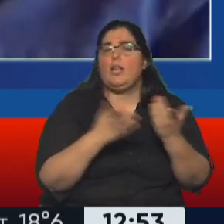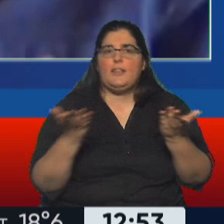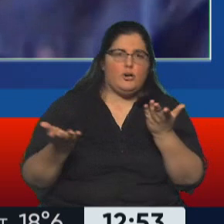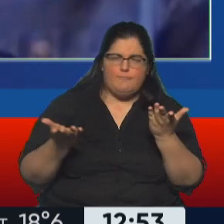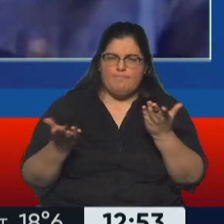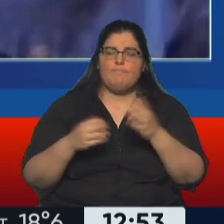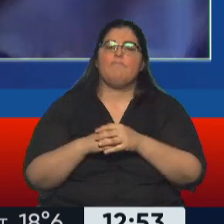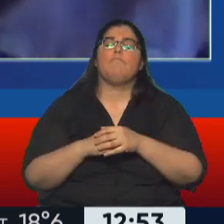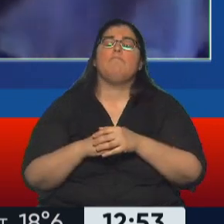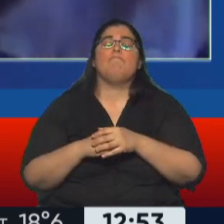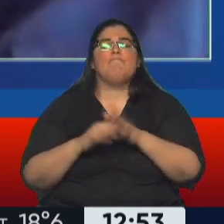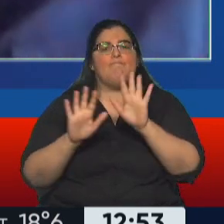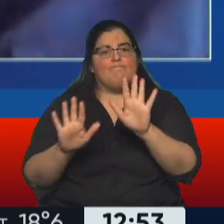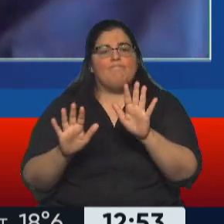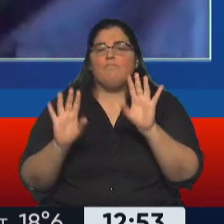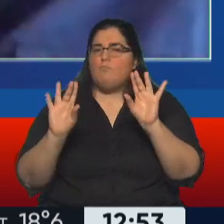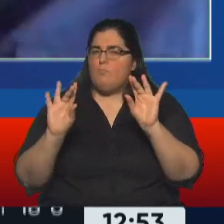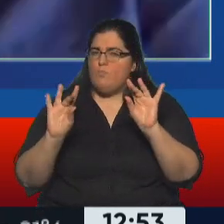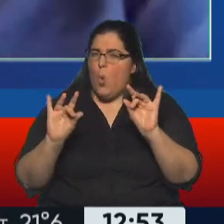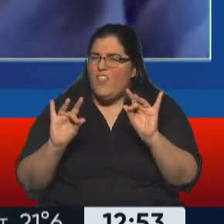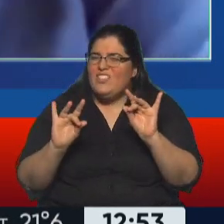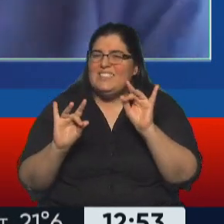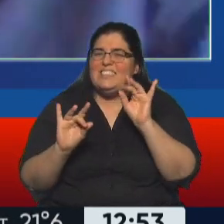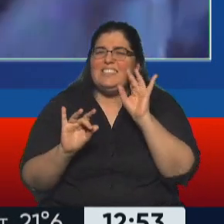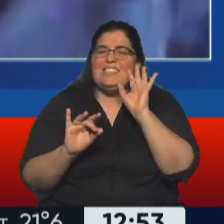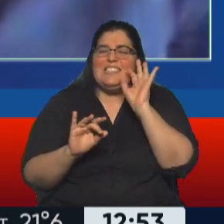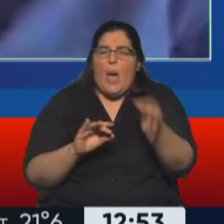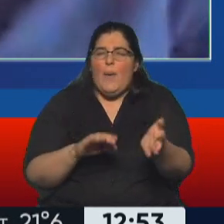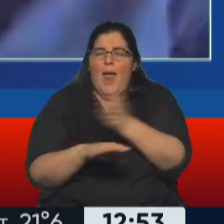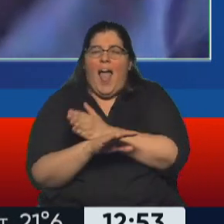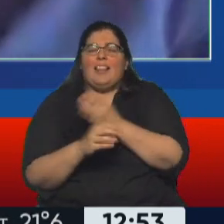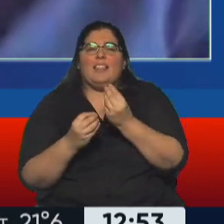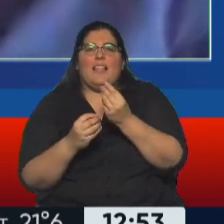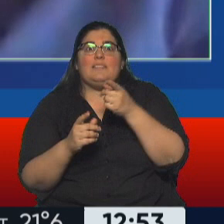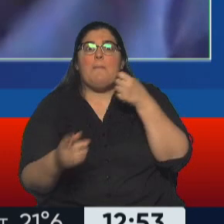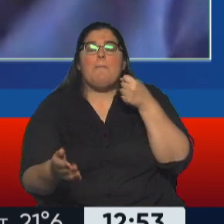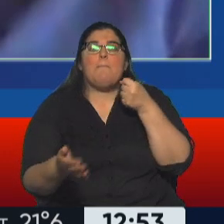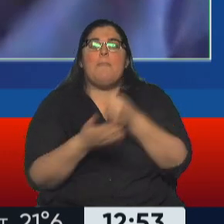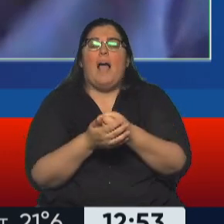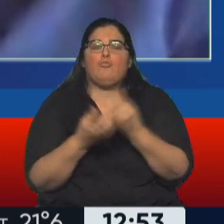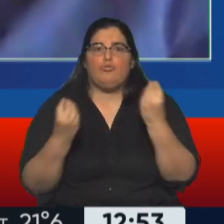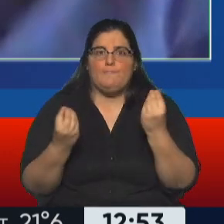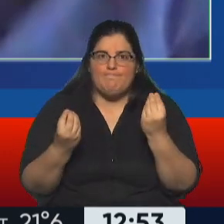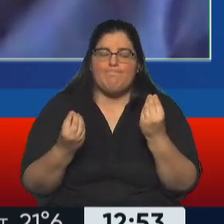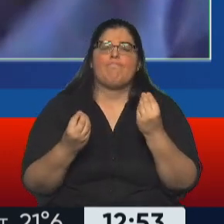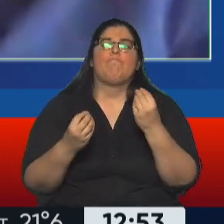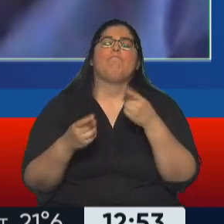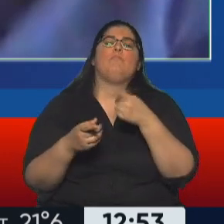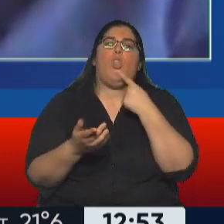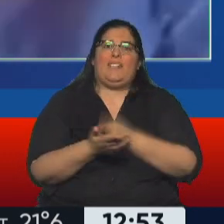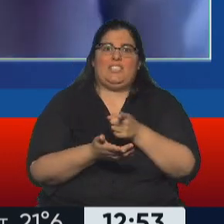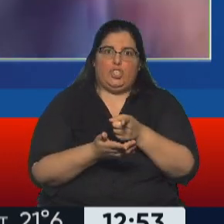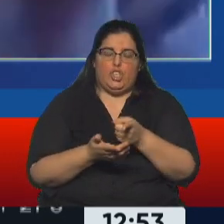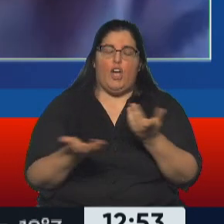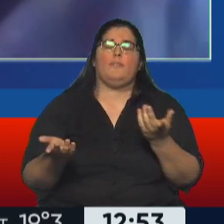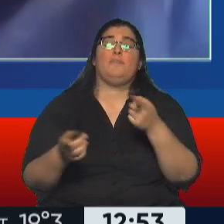Mira, es muy difícil predecir cuál va a ser el impacto de esta acusación constitucional. En parte por lo que ustedes muy